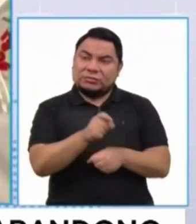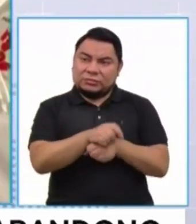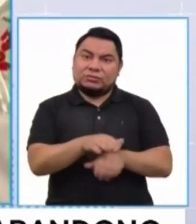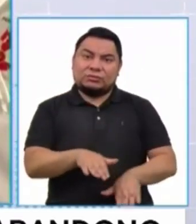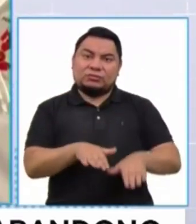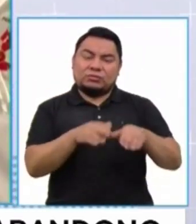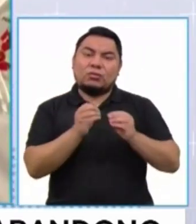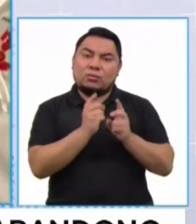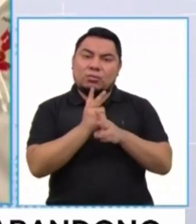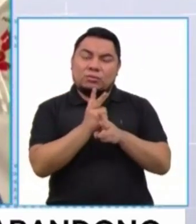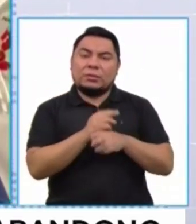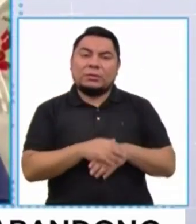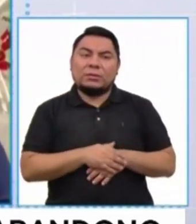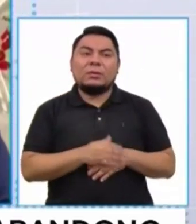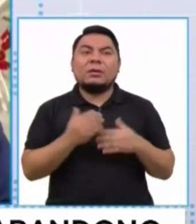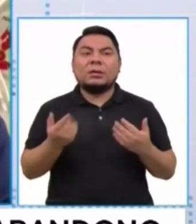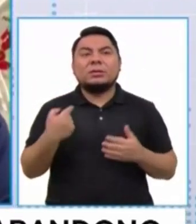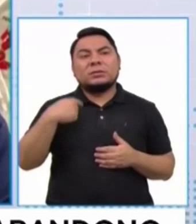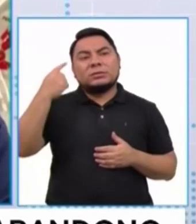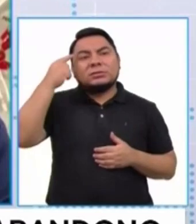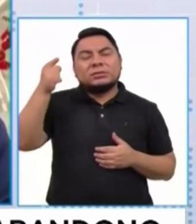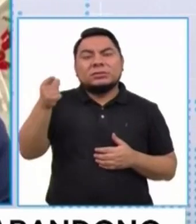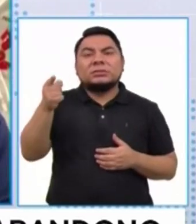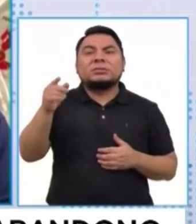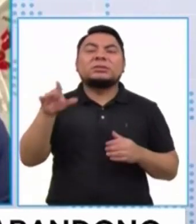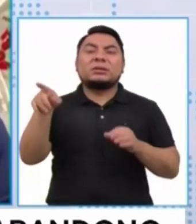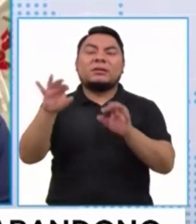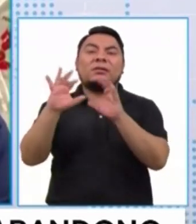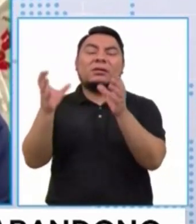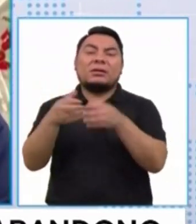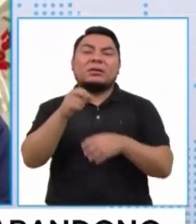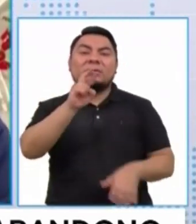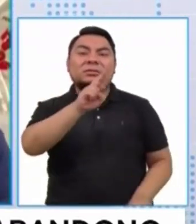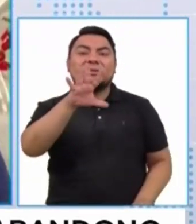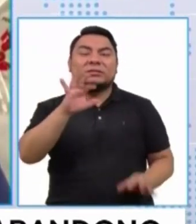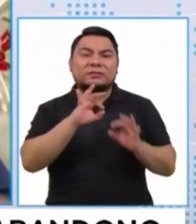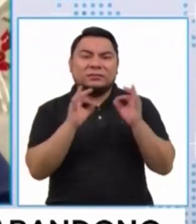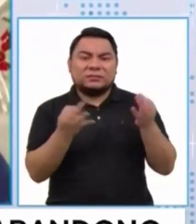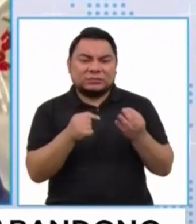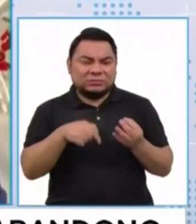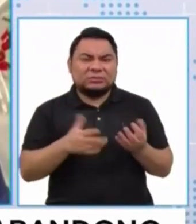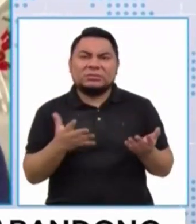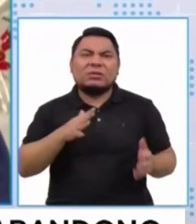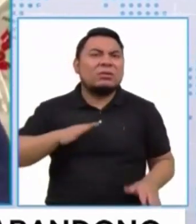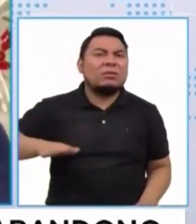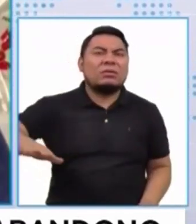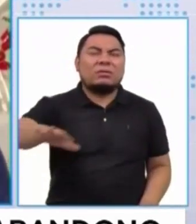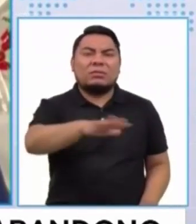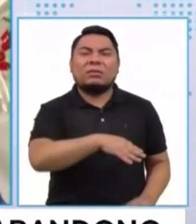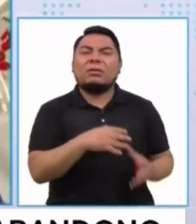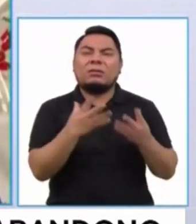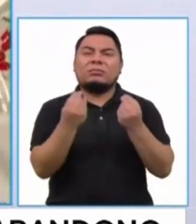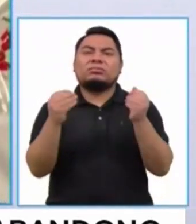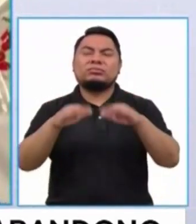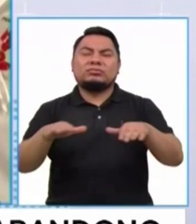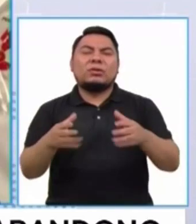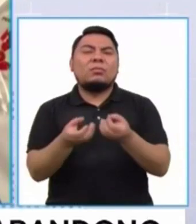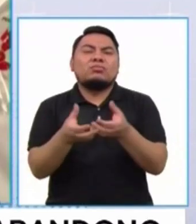posible que solamente hayan 150 familias acogedoras en un universo de niños abandonados?